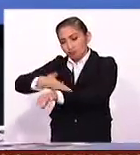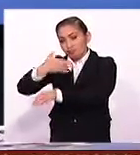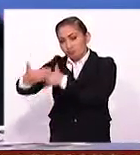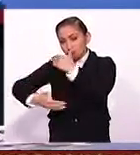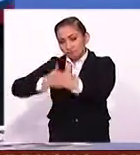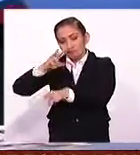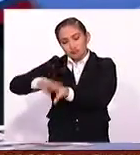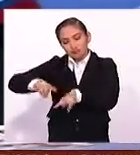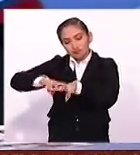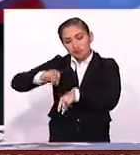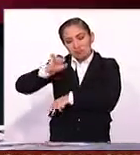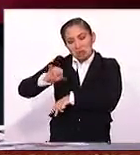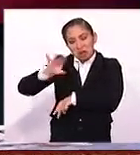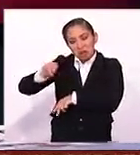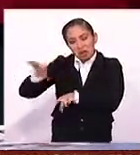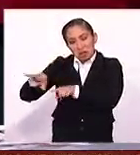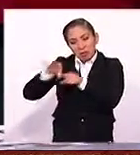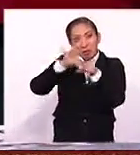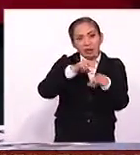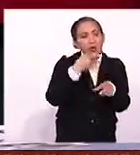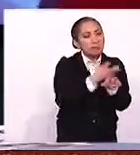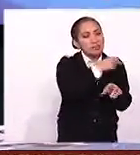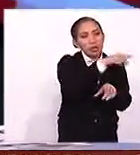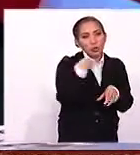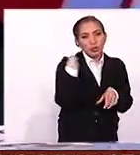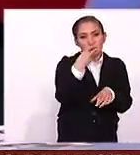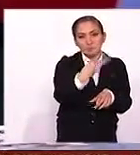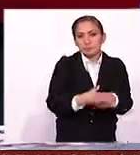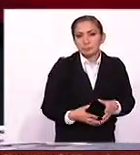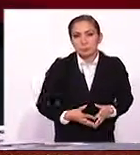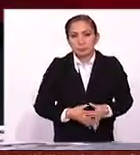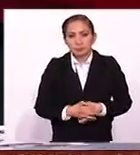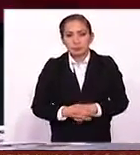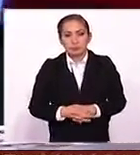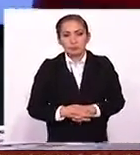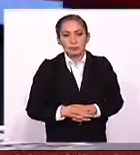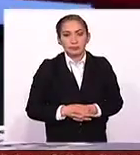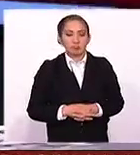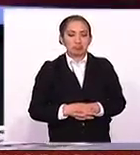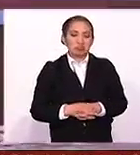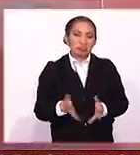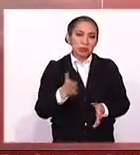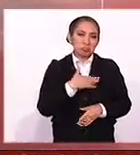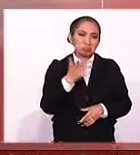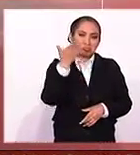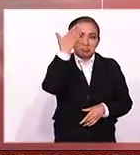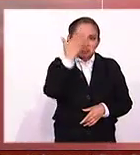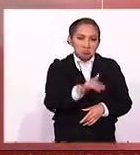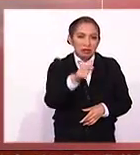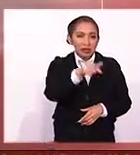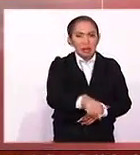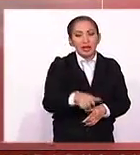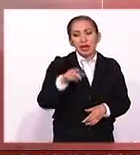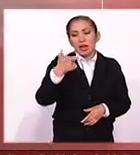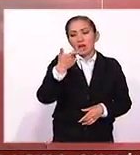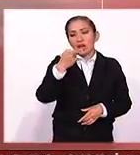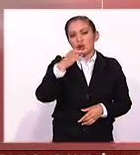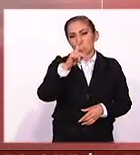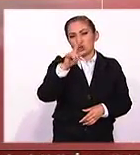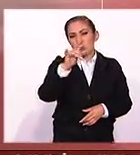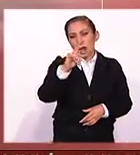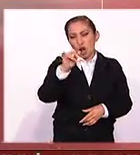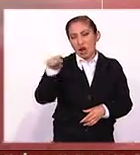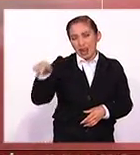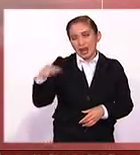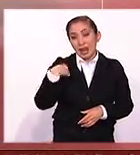proceso de análisis. ¿Qué es lo que está pasando en Washington en ese sentido? Bueno, como sabemos, el señor Guzmán Loero enfrenta aquí,